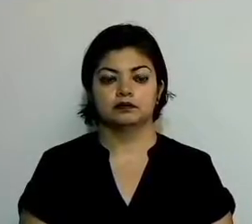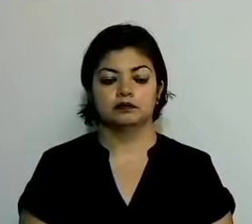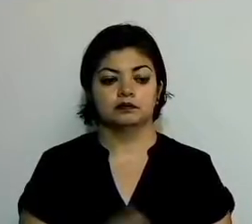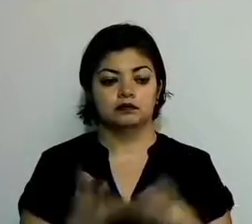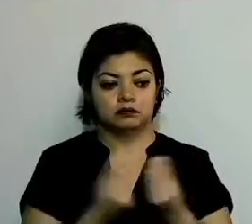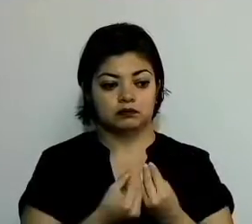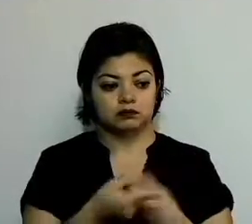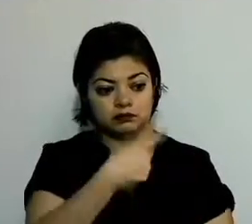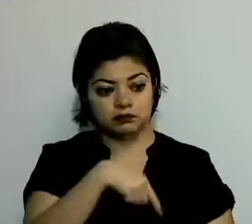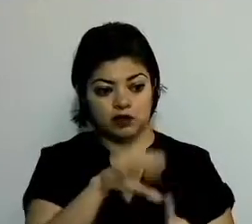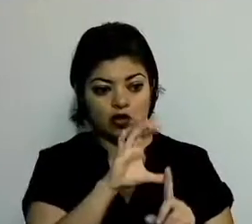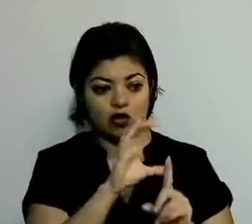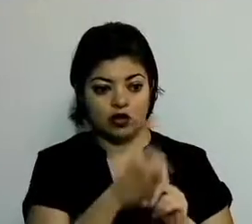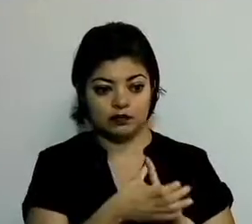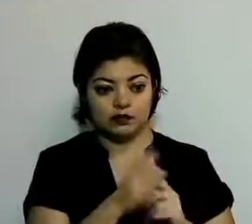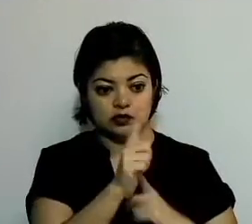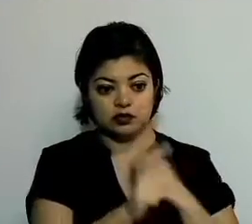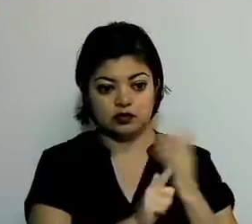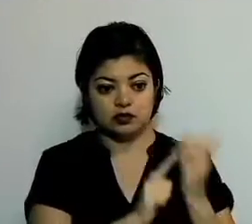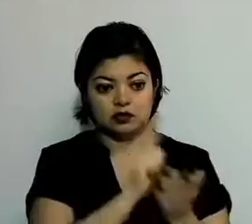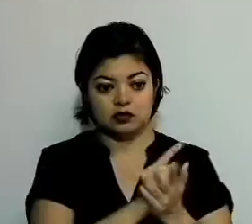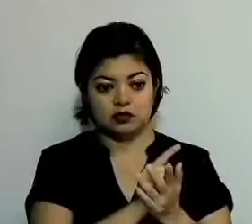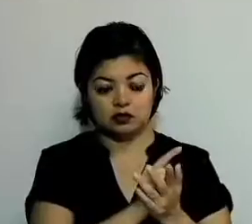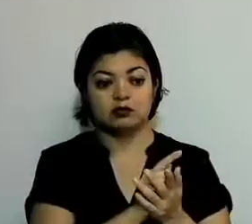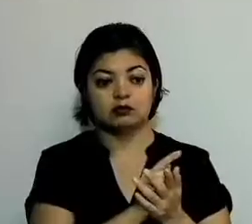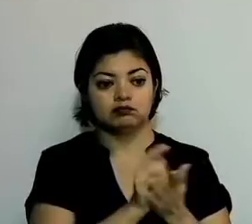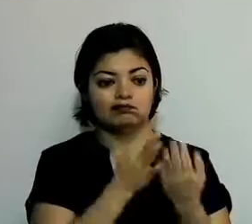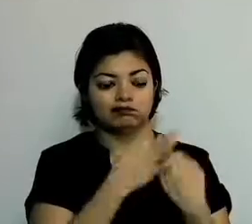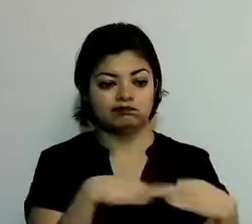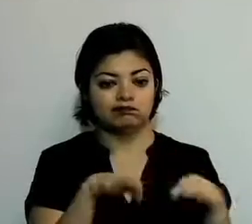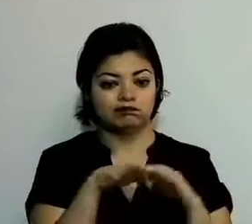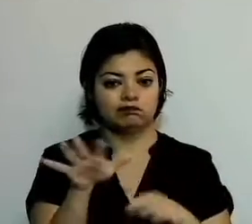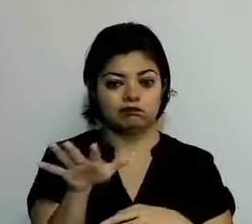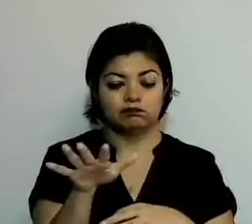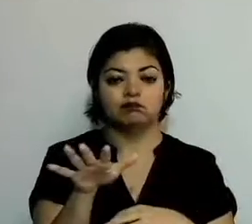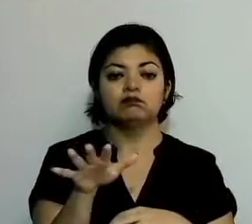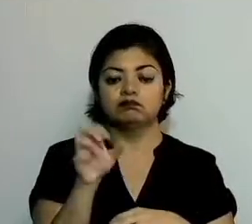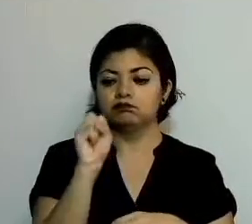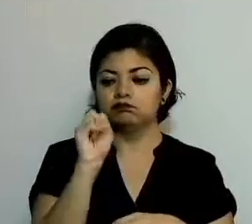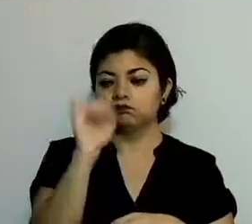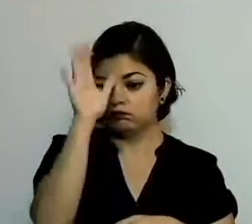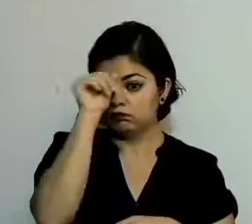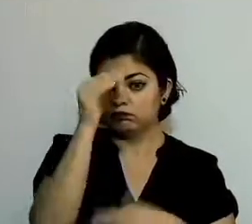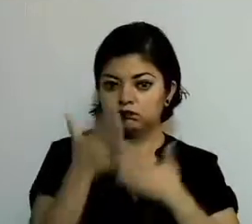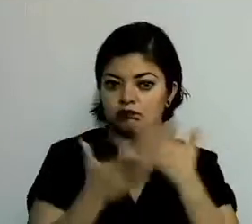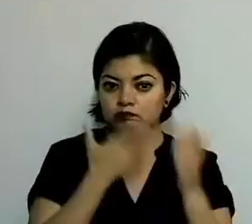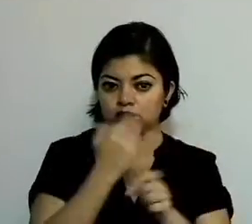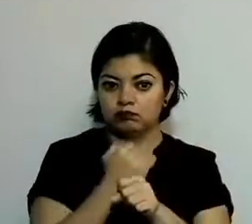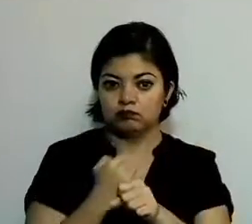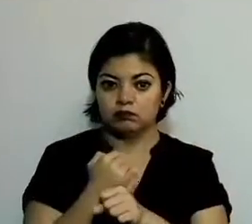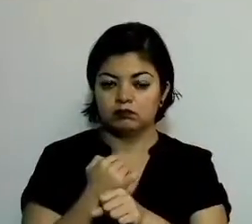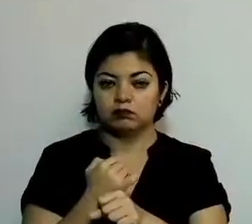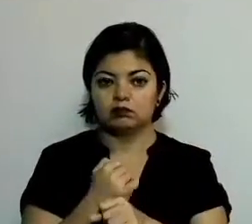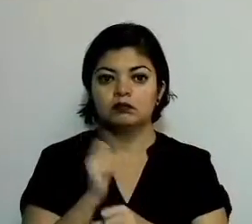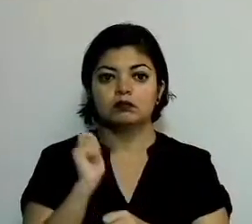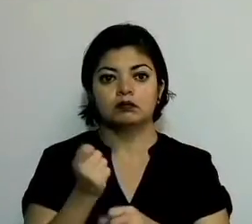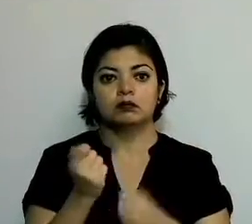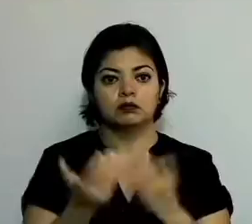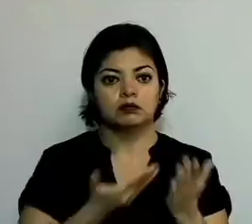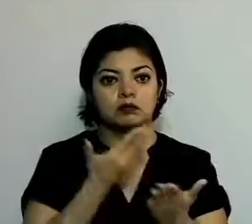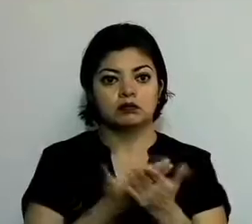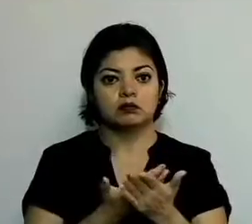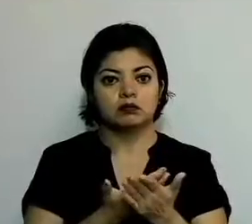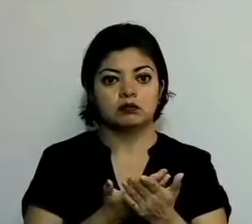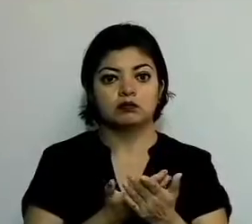las comisiones legislativas, resaltamos, de conformidad con el estudio realizado, que la iniciativa de decreto